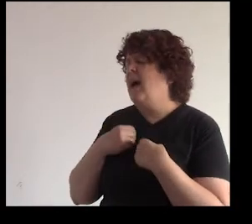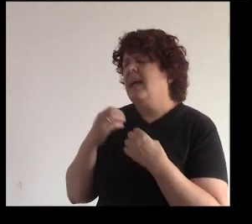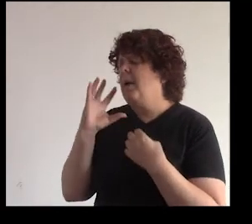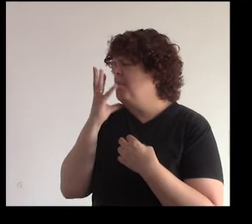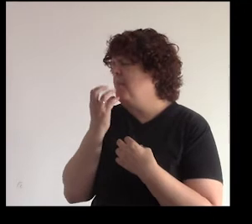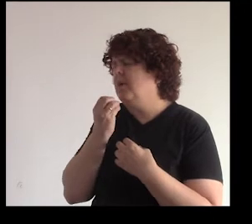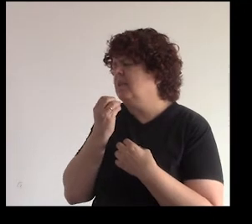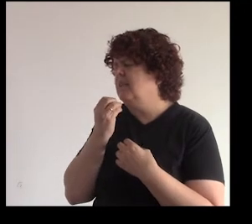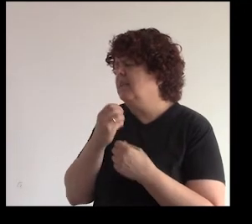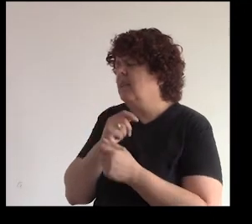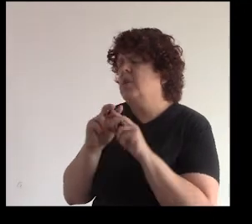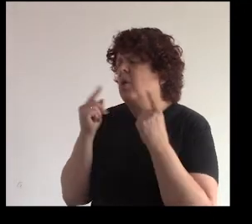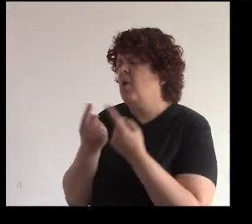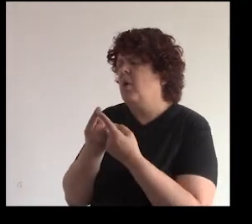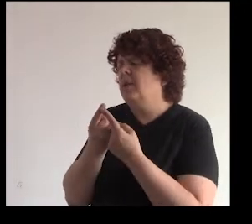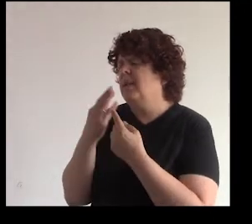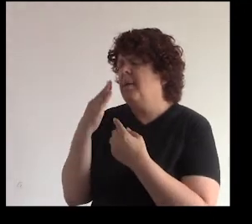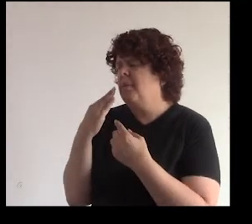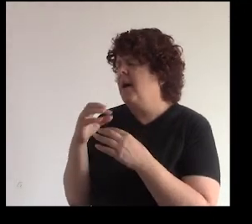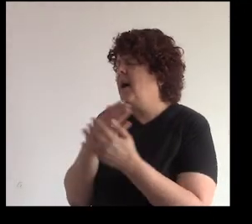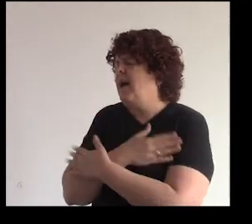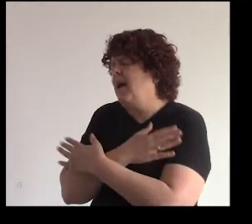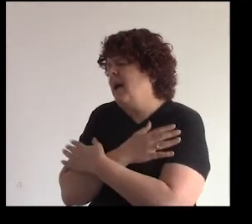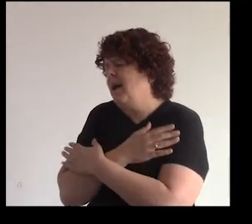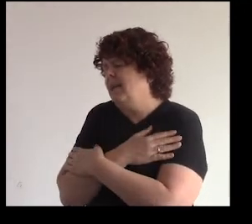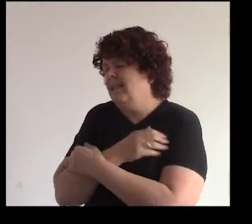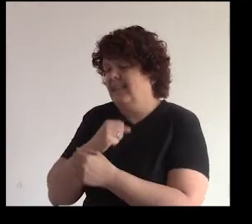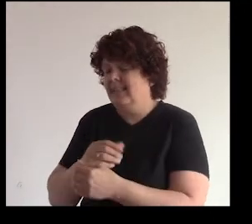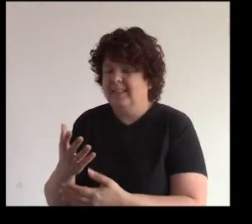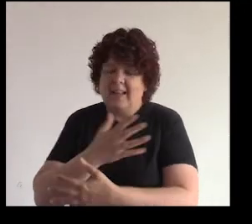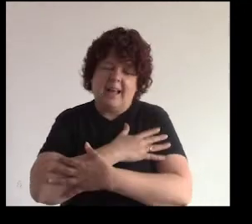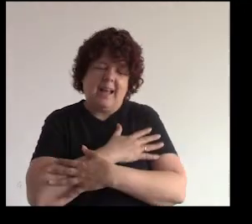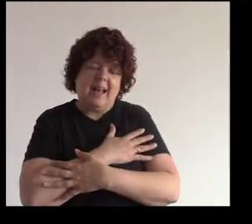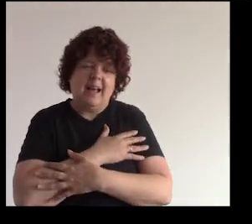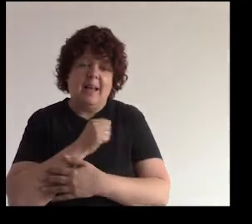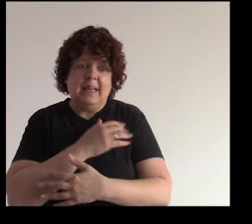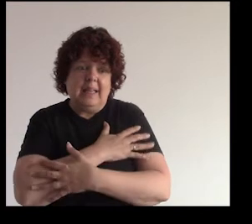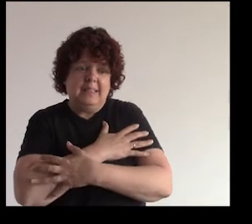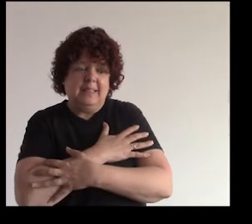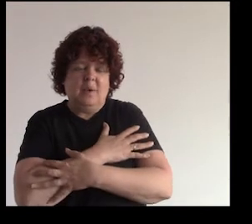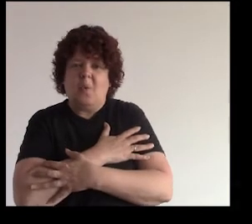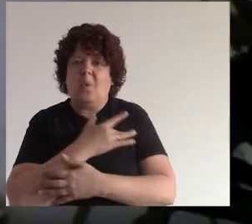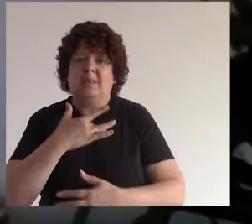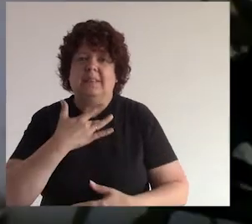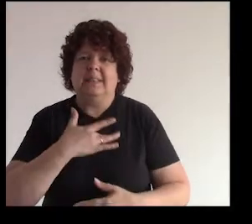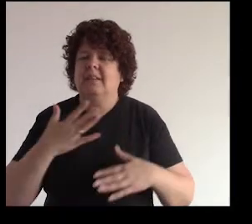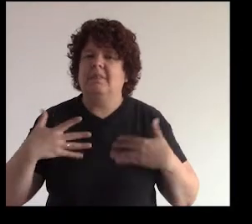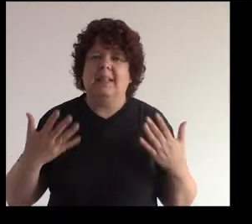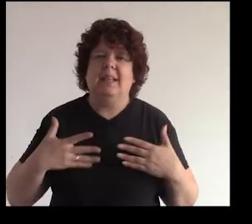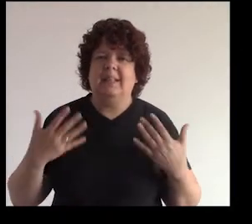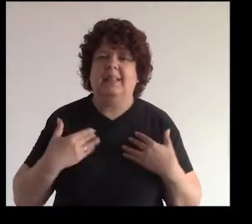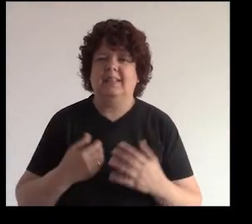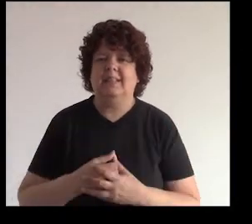del mundo mundial ¿bien? entonces ese beso y ese abrazo que mi hija me da me va a hacer sentir tan feliz a